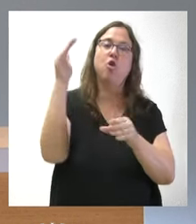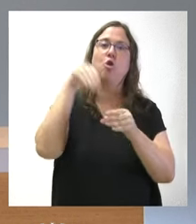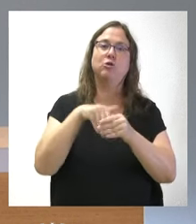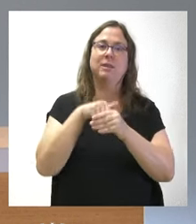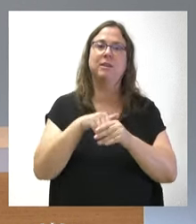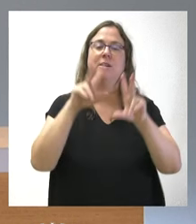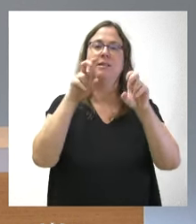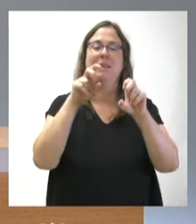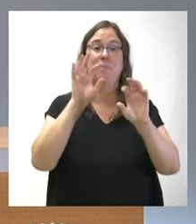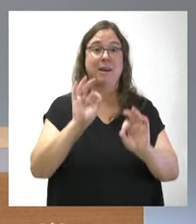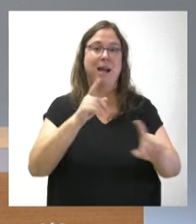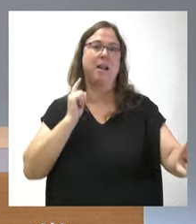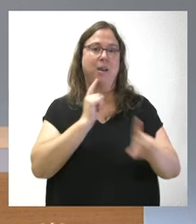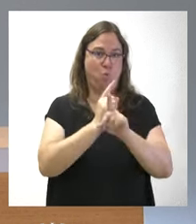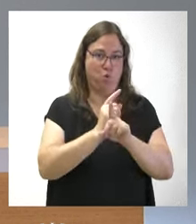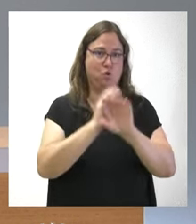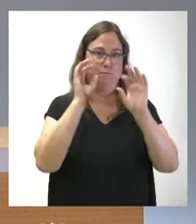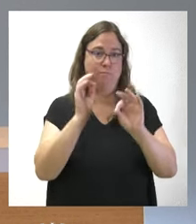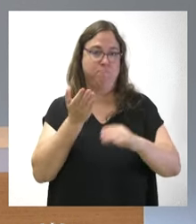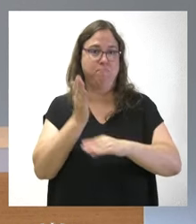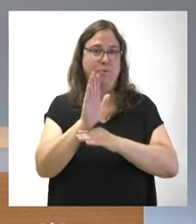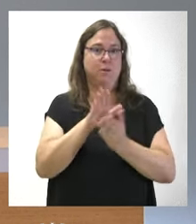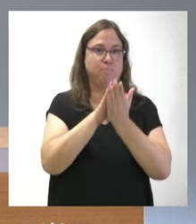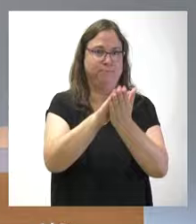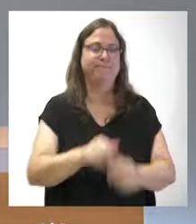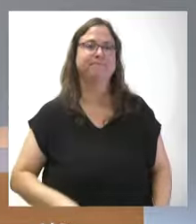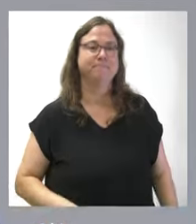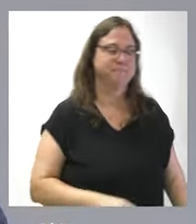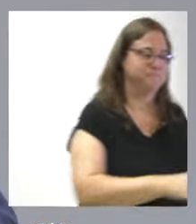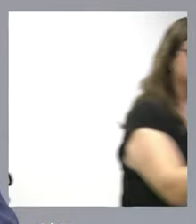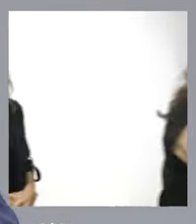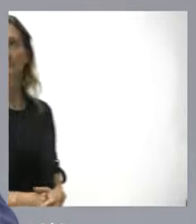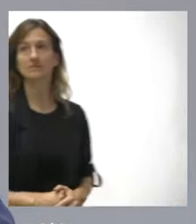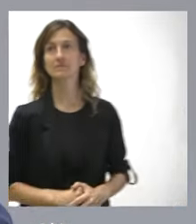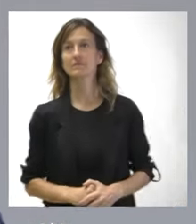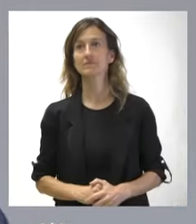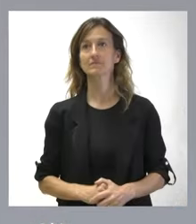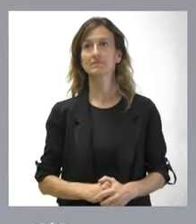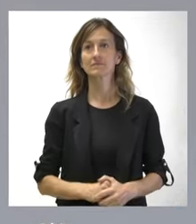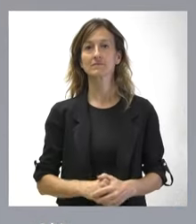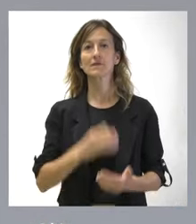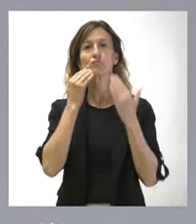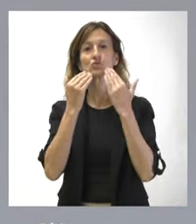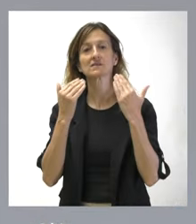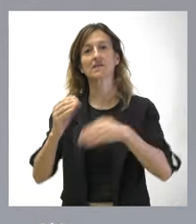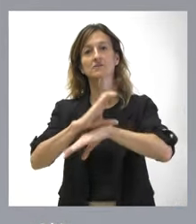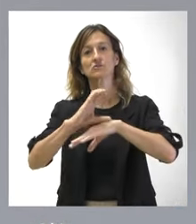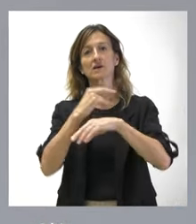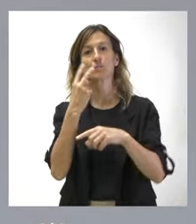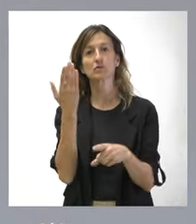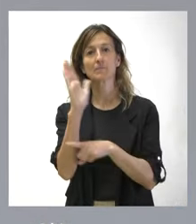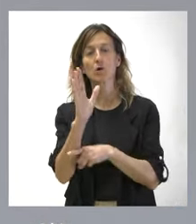de este recurso que presentará la Junta de Castilla y León. Muchas gracias, consejero portavoz. Buenos días